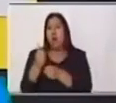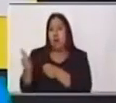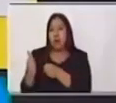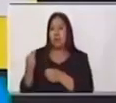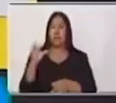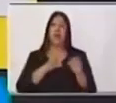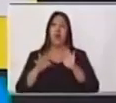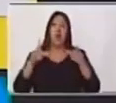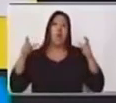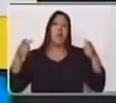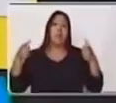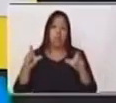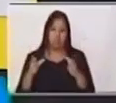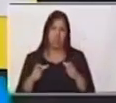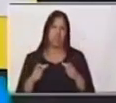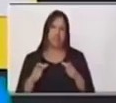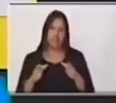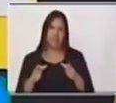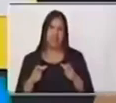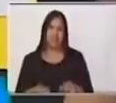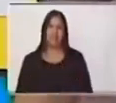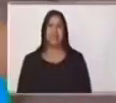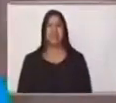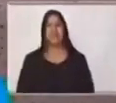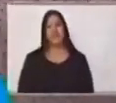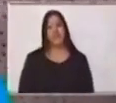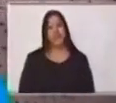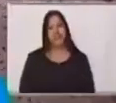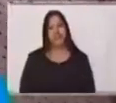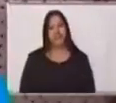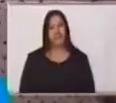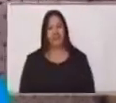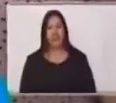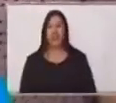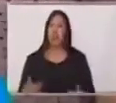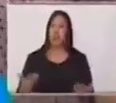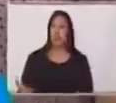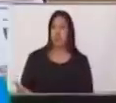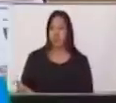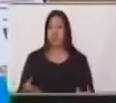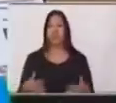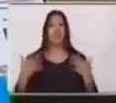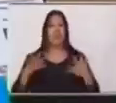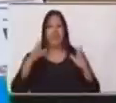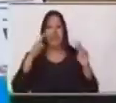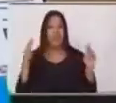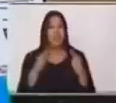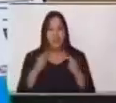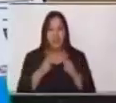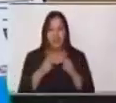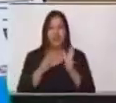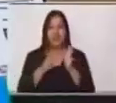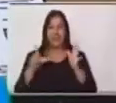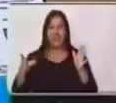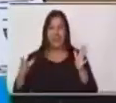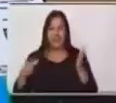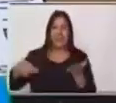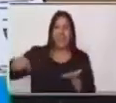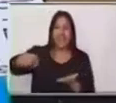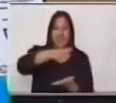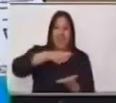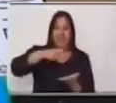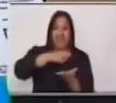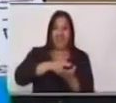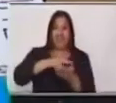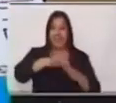región más pequeña. Muy bien, ya que conocemos la literatura regional, ahora haremos la siguiente